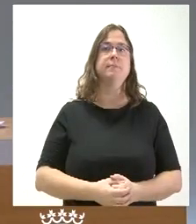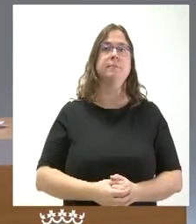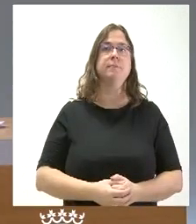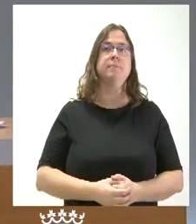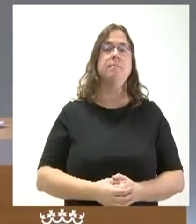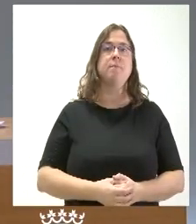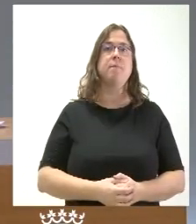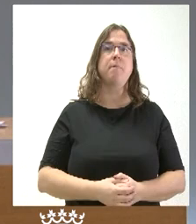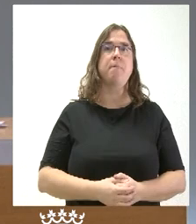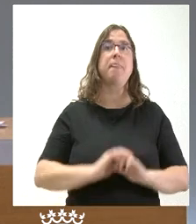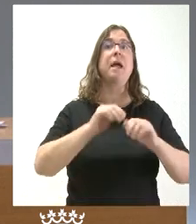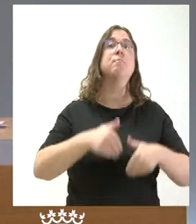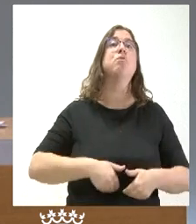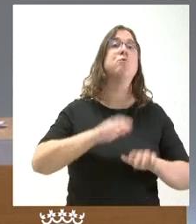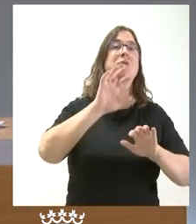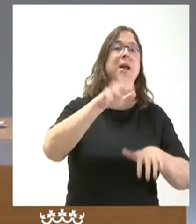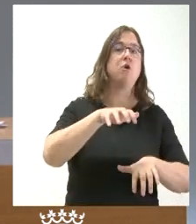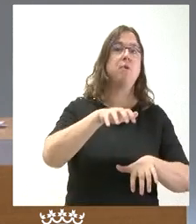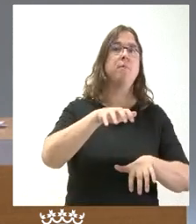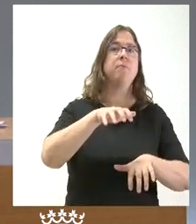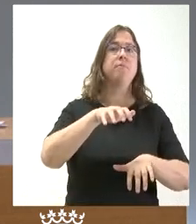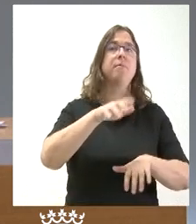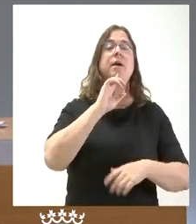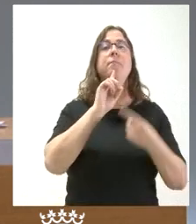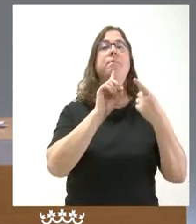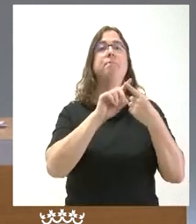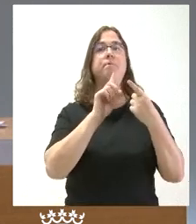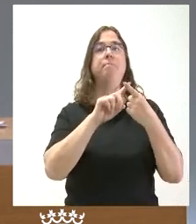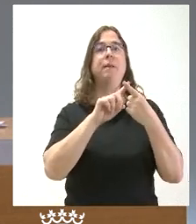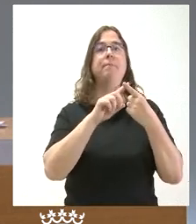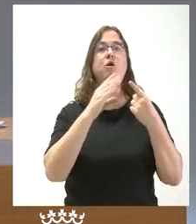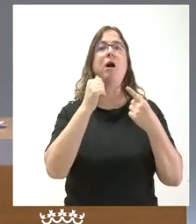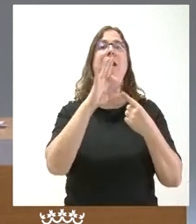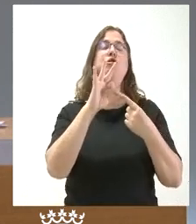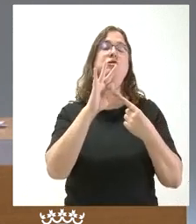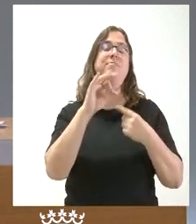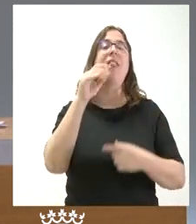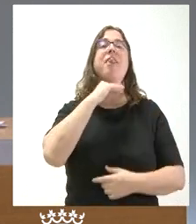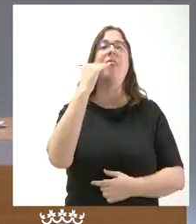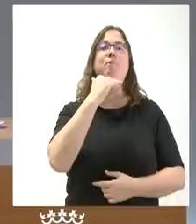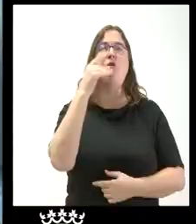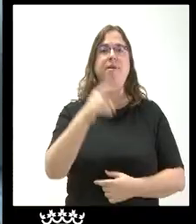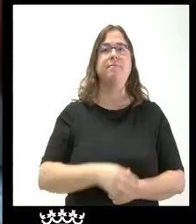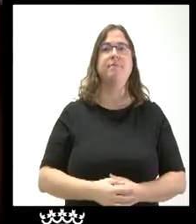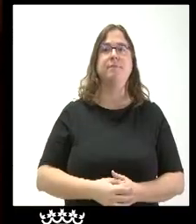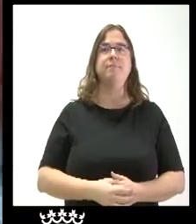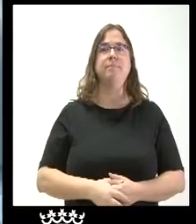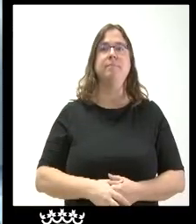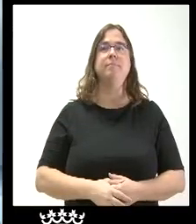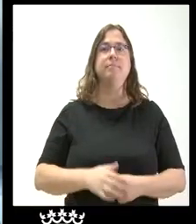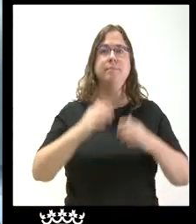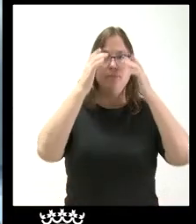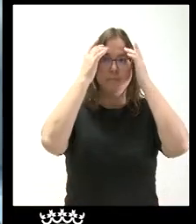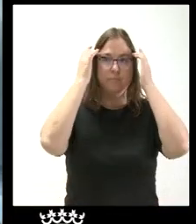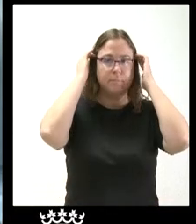Vamos a volver a León pero antes damos paso a Carlos Gil de la opinión de Zamora que estaba también en